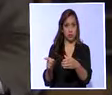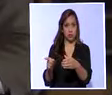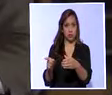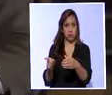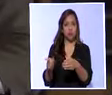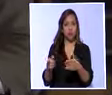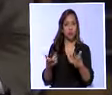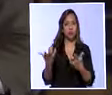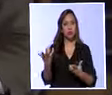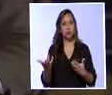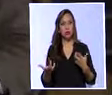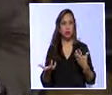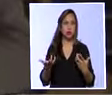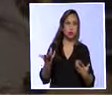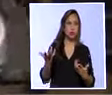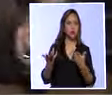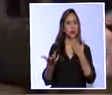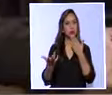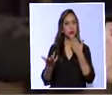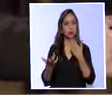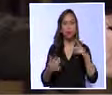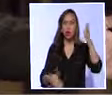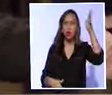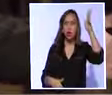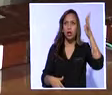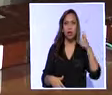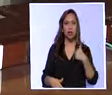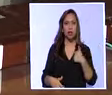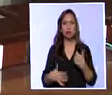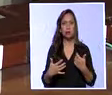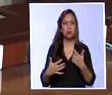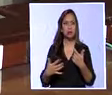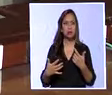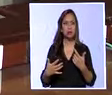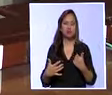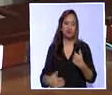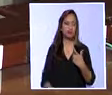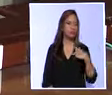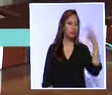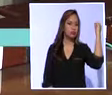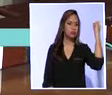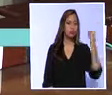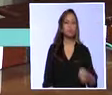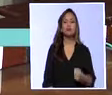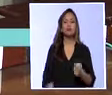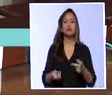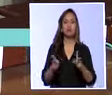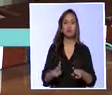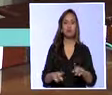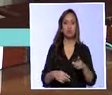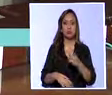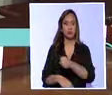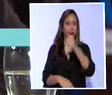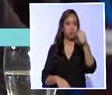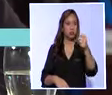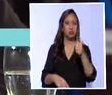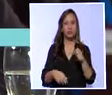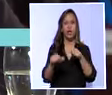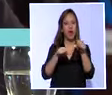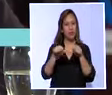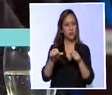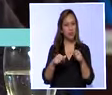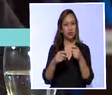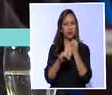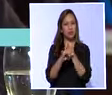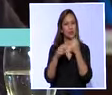a poder hacer uso de la palabra, simplemente me retiré. El manejo de las instituciones públicas y la designación de autoridades también